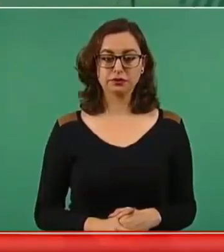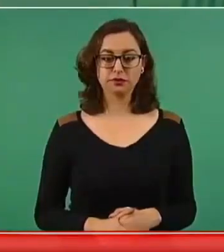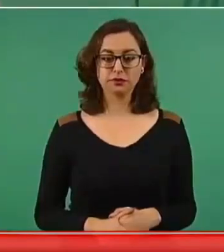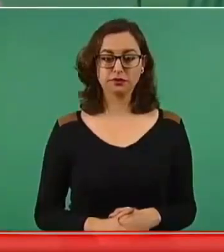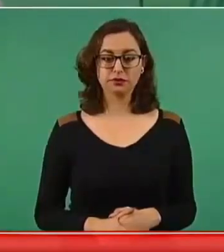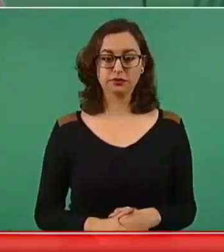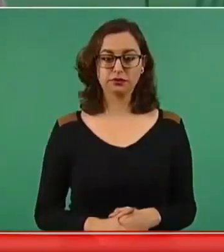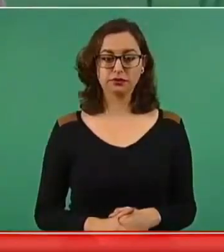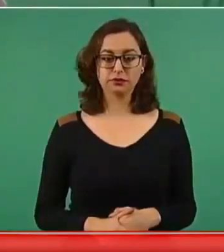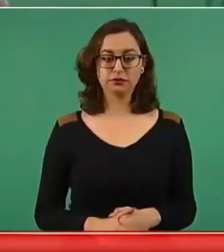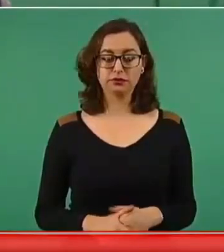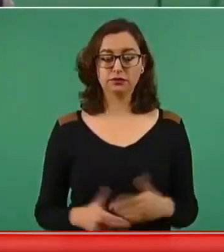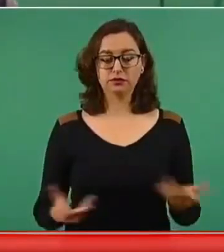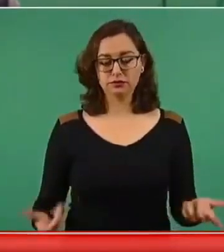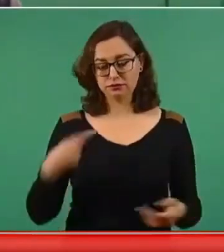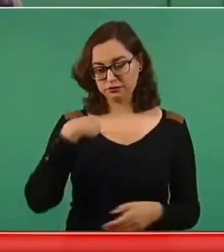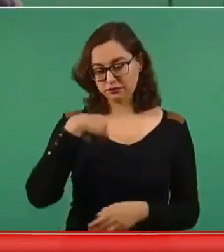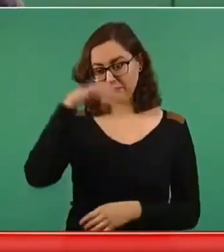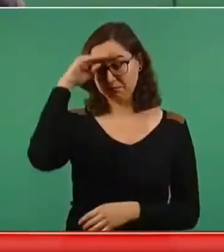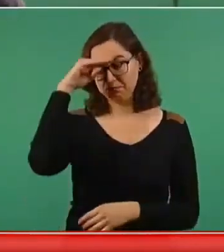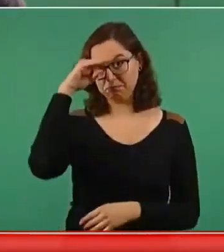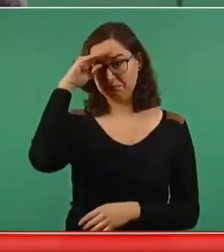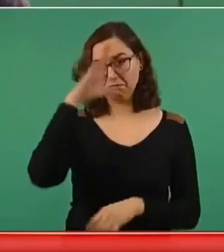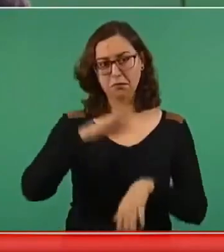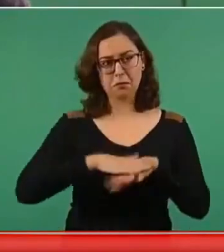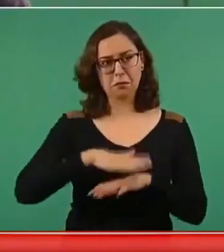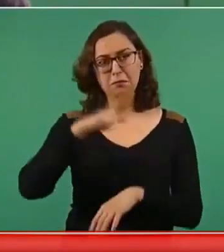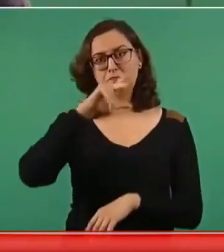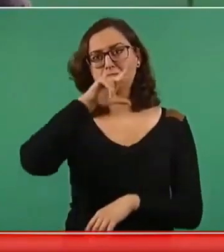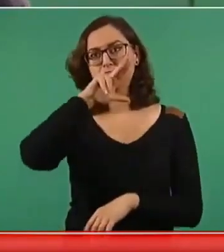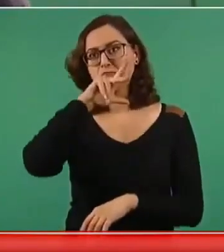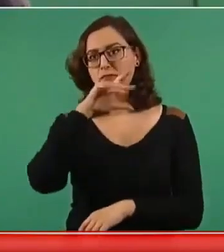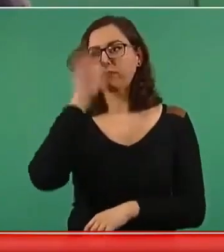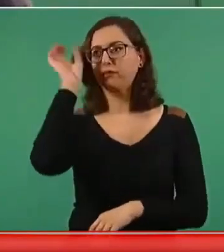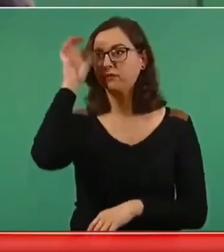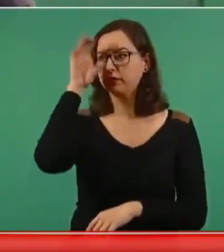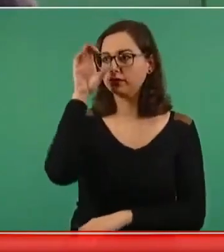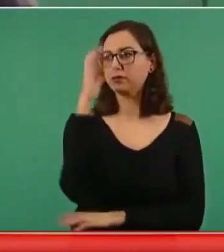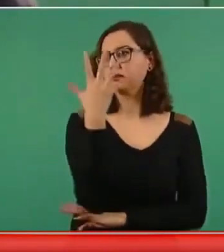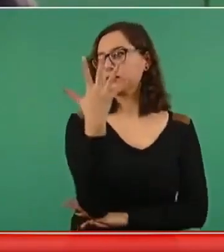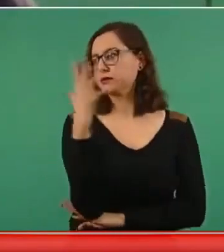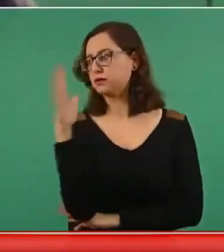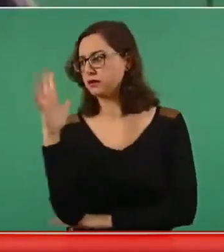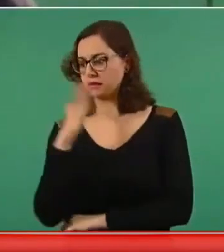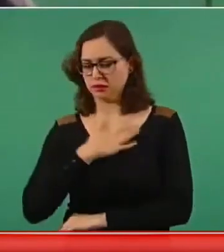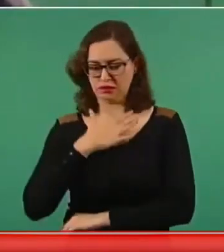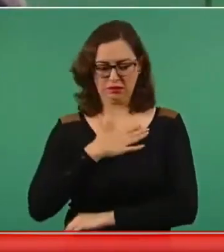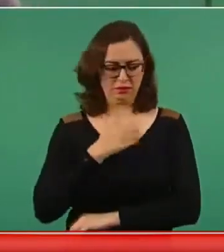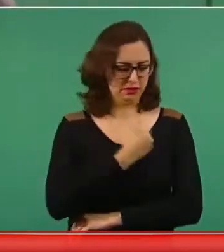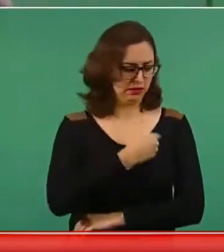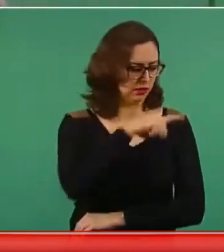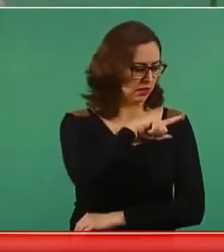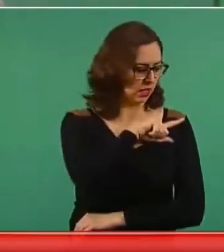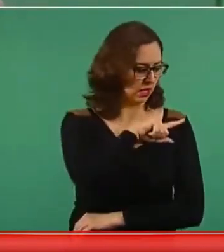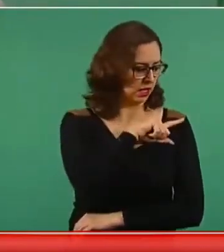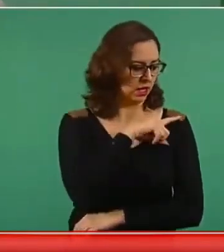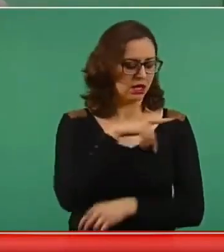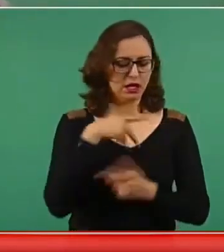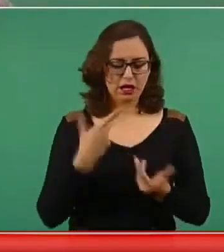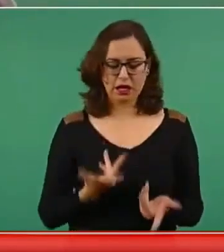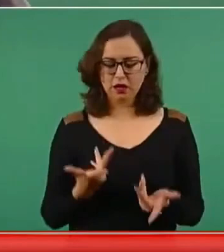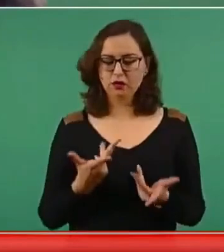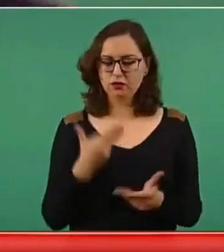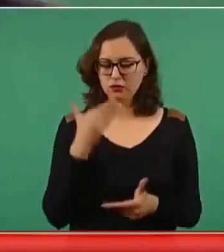ciencia y la naturaleza, por mi estado de salud, por todo lo que podemos